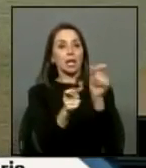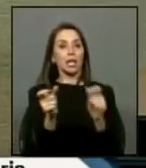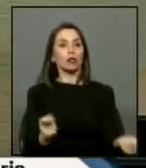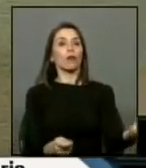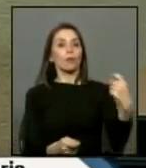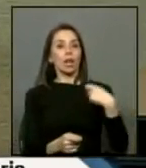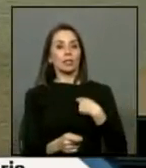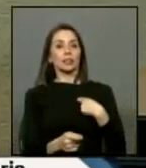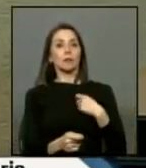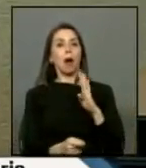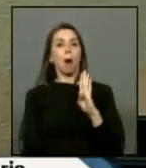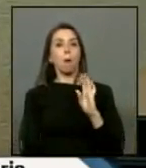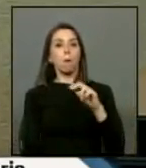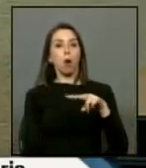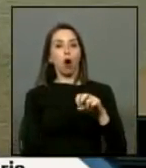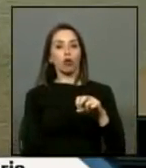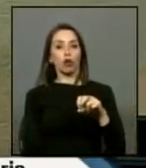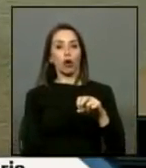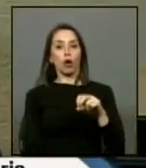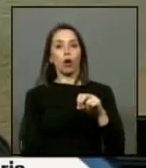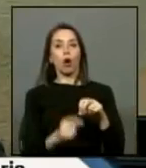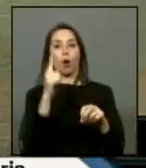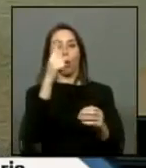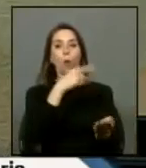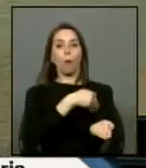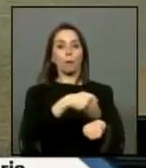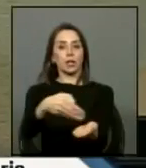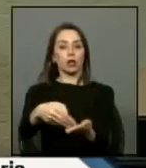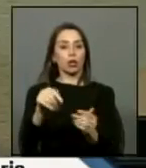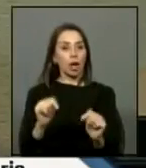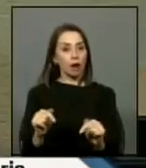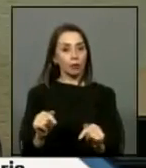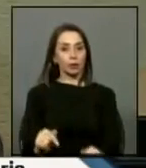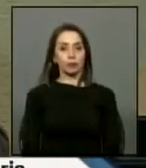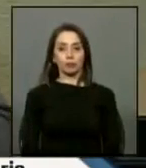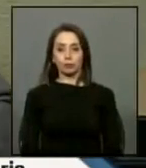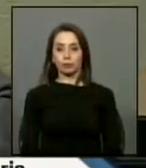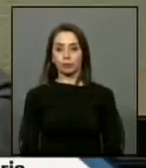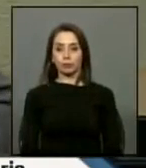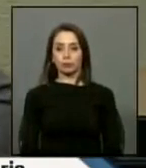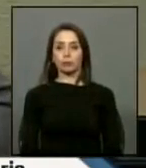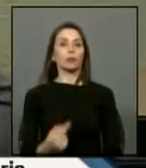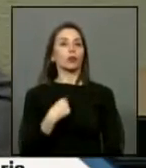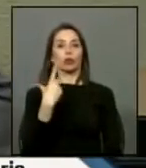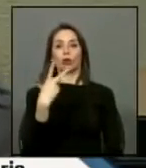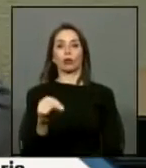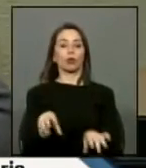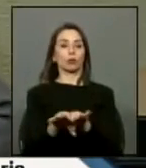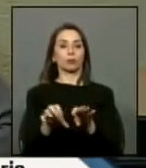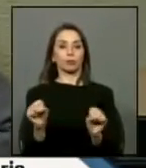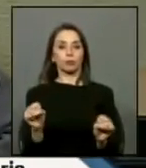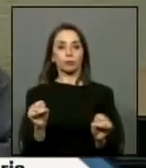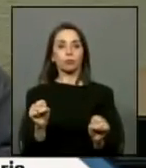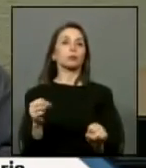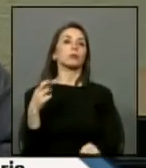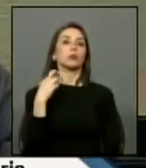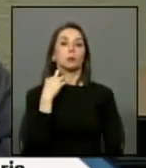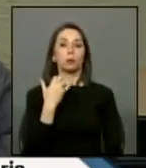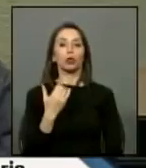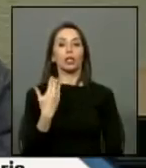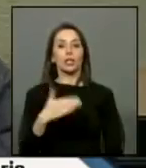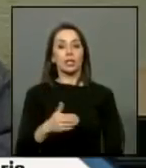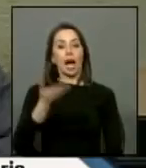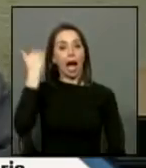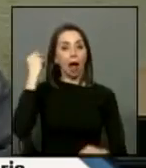este bonito tan encachado de un millón de pesos ahora yo no estoy de acuerdo en eso ¿por qué? porque ya las